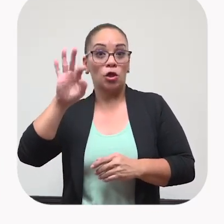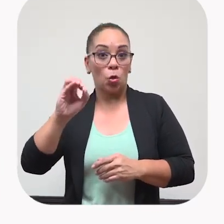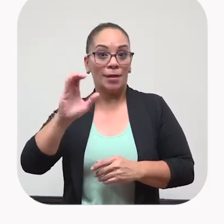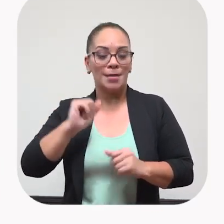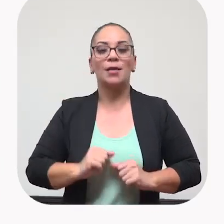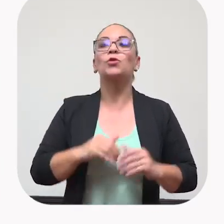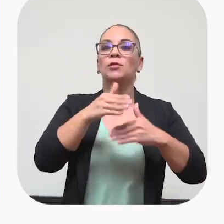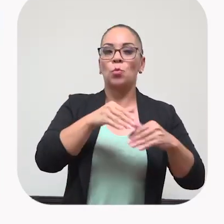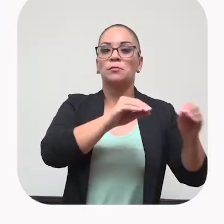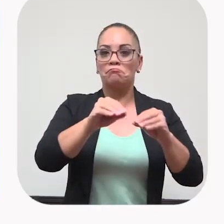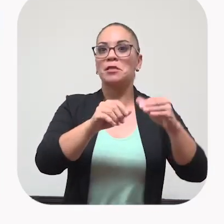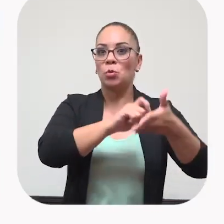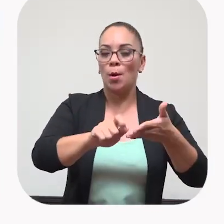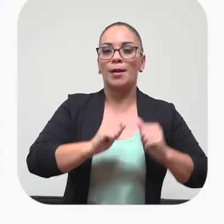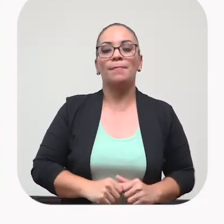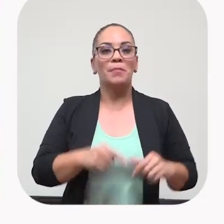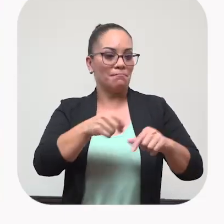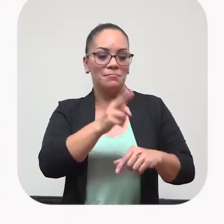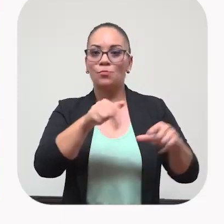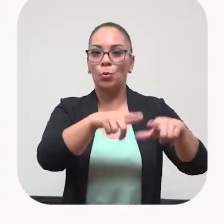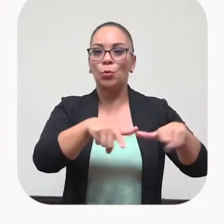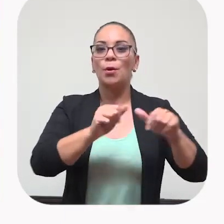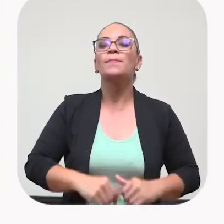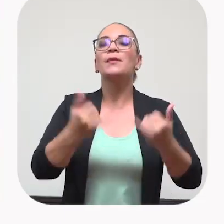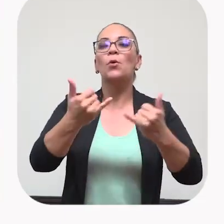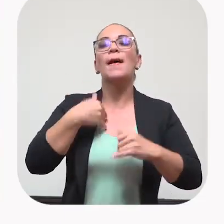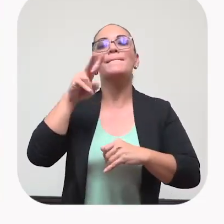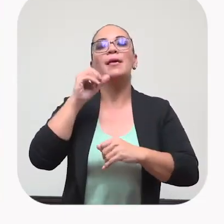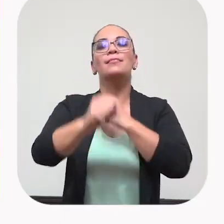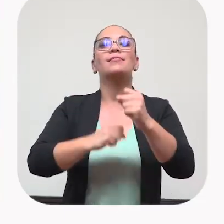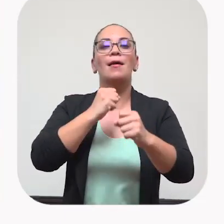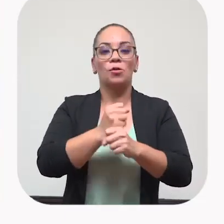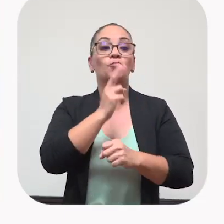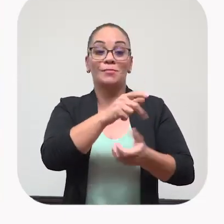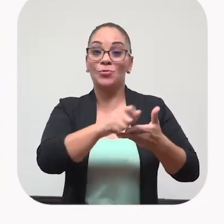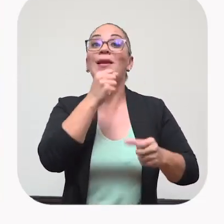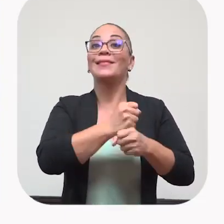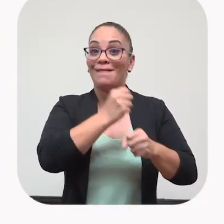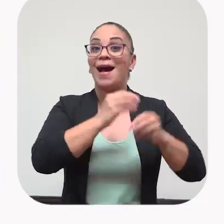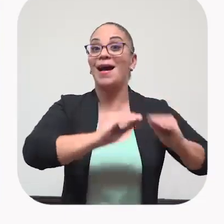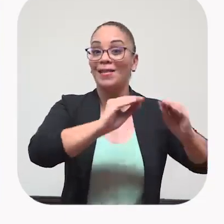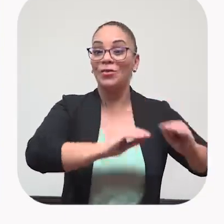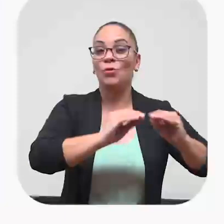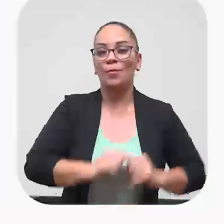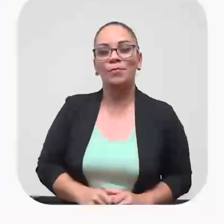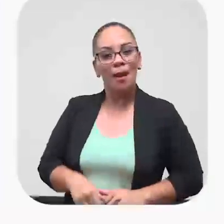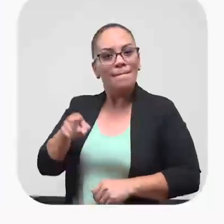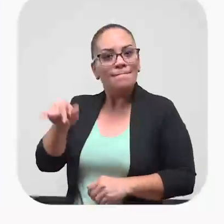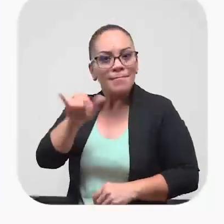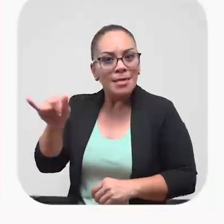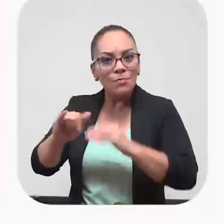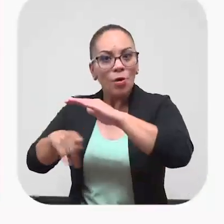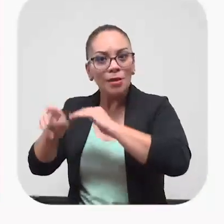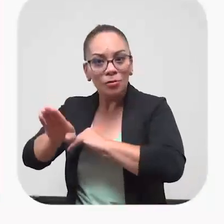ahí pasé a la escuela igual. Roberto Cantillano. Y ahora tengo 20 años trabajando ahí. ¿En la misma? ¿Al